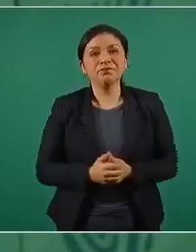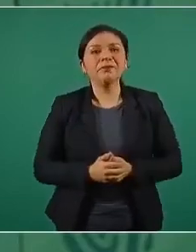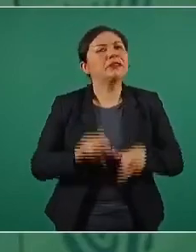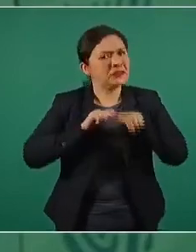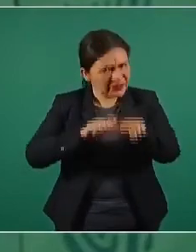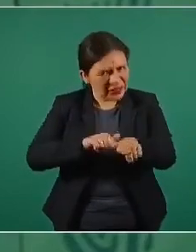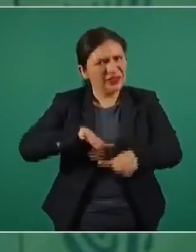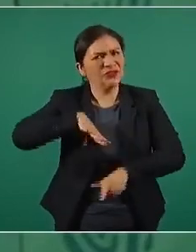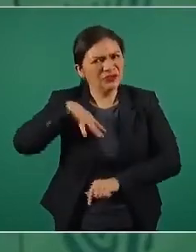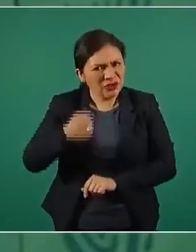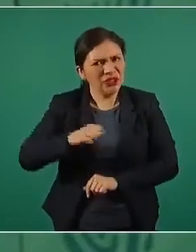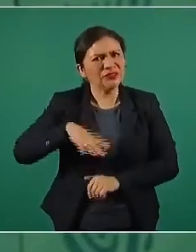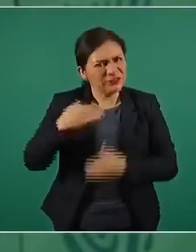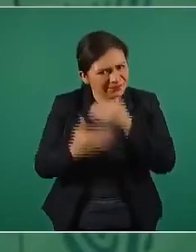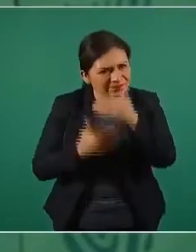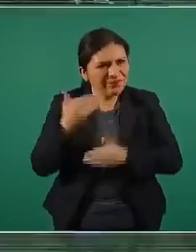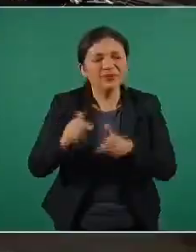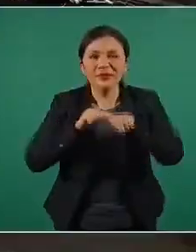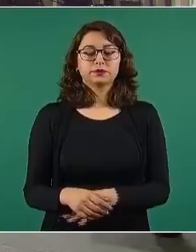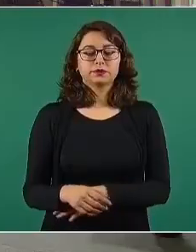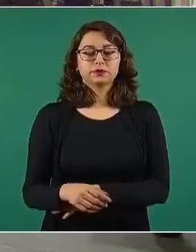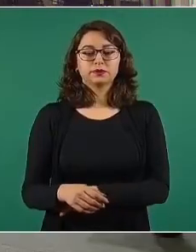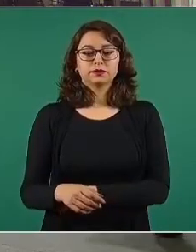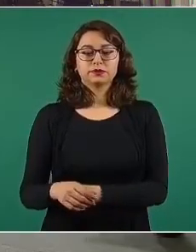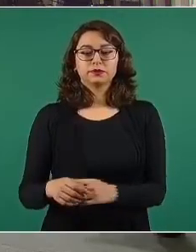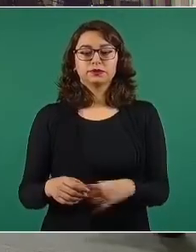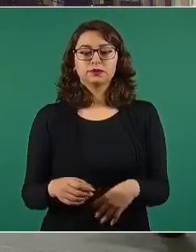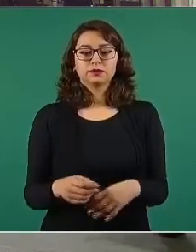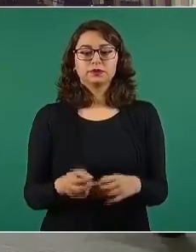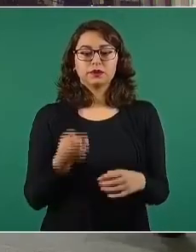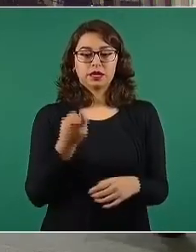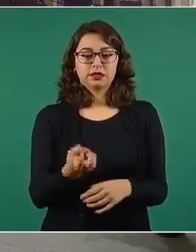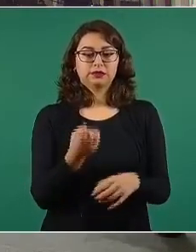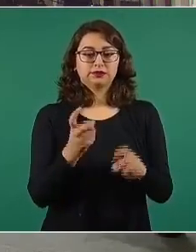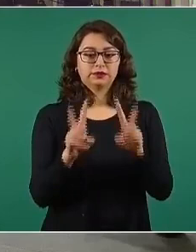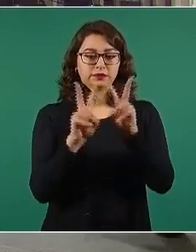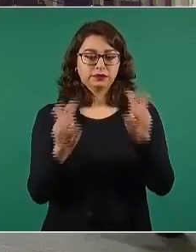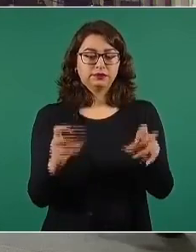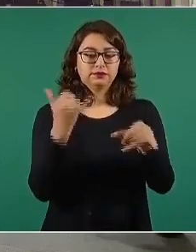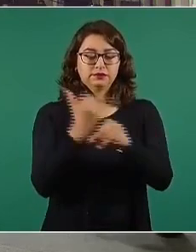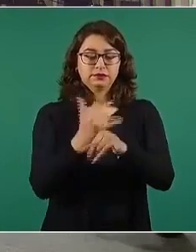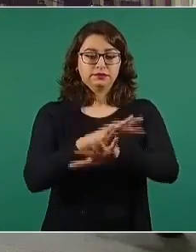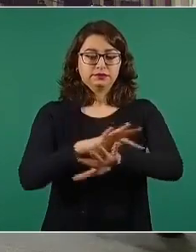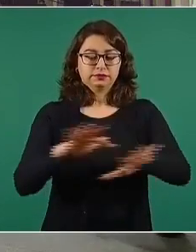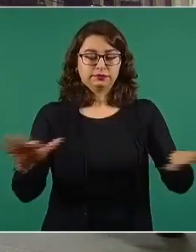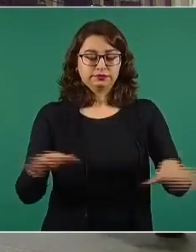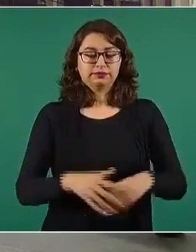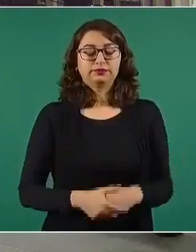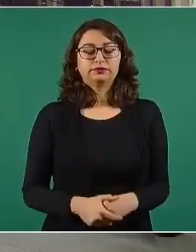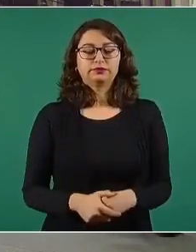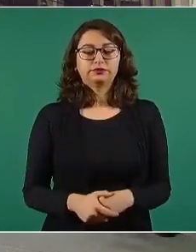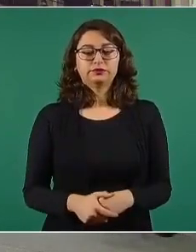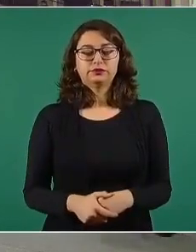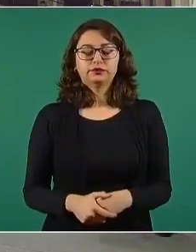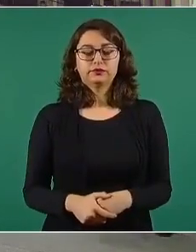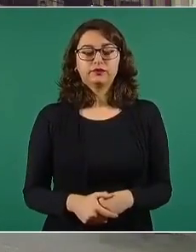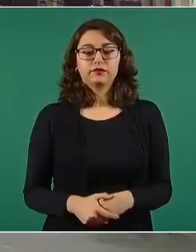seguir adelante. Solo complementar que